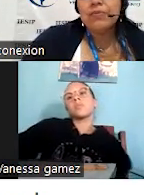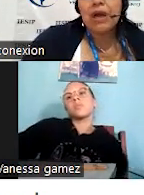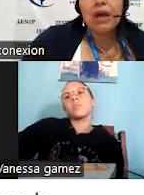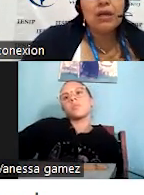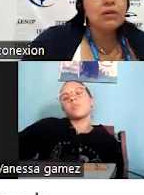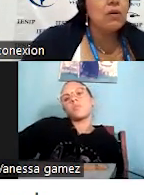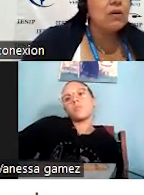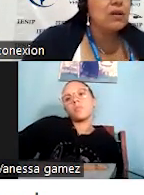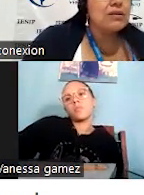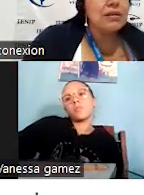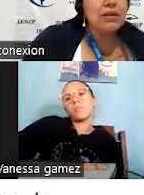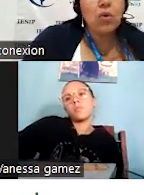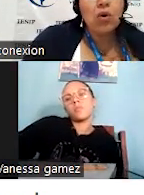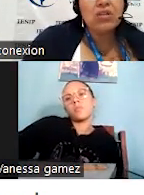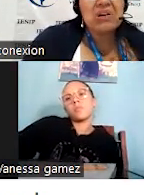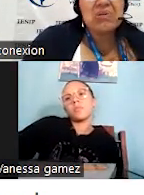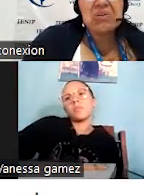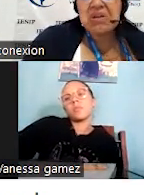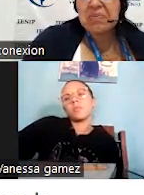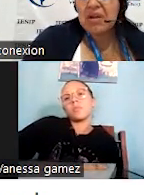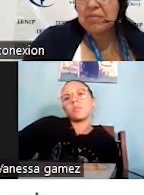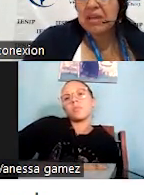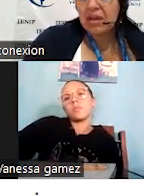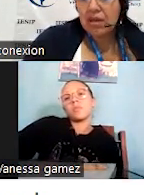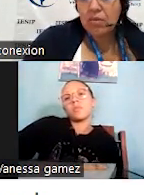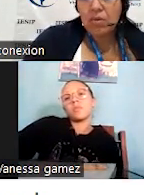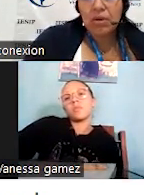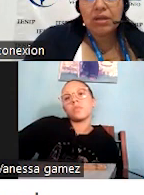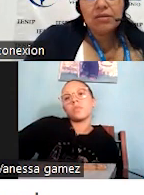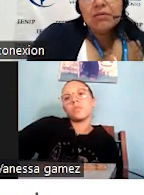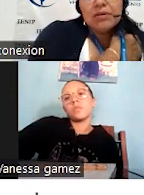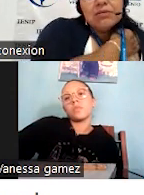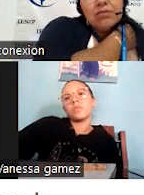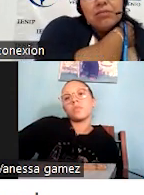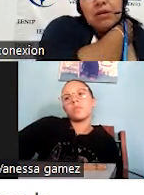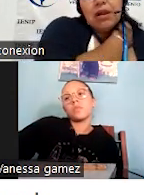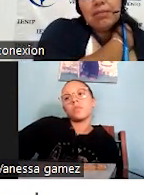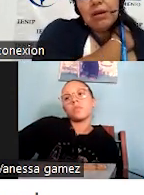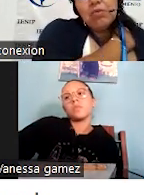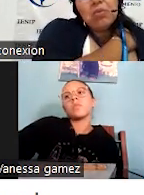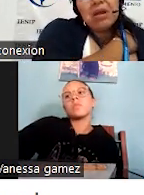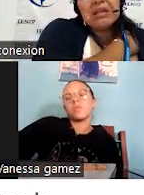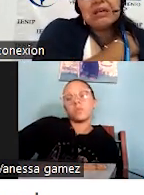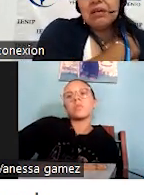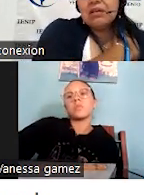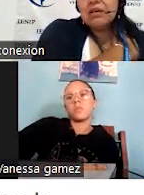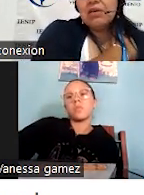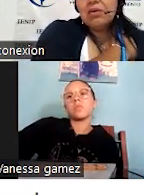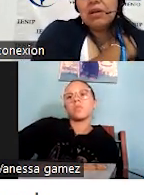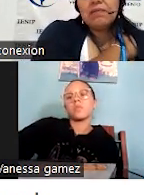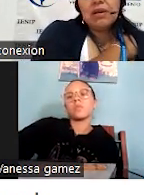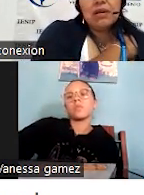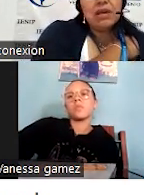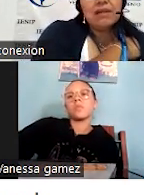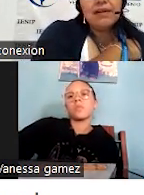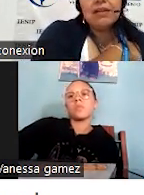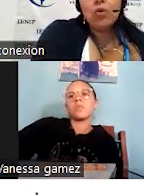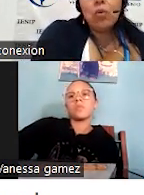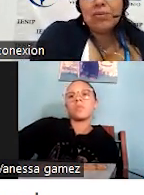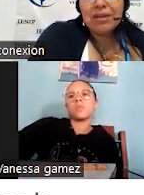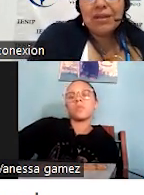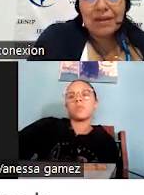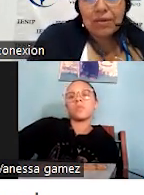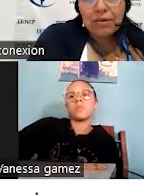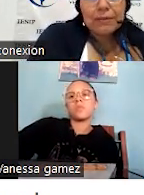amigo. Ay, no, que necesito un contador. Oye, pero la mía es muy buena, la mía es muy buena, ella, este, es